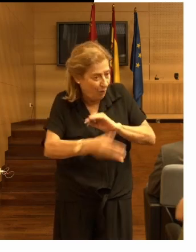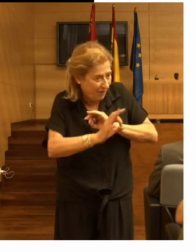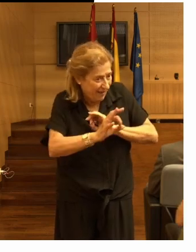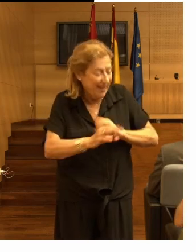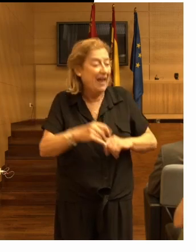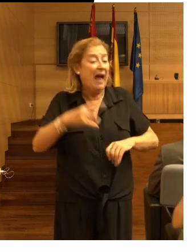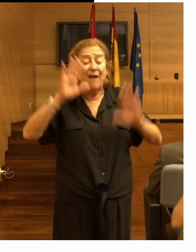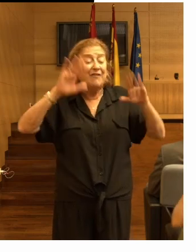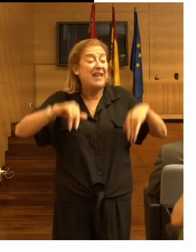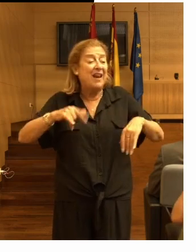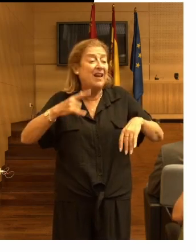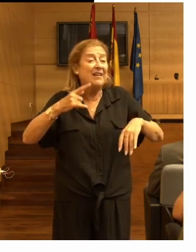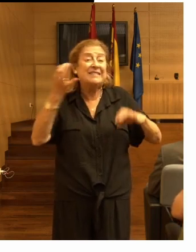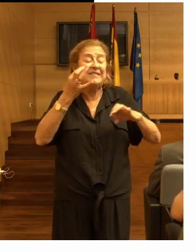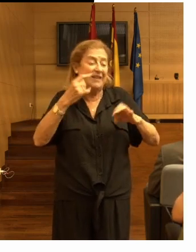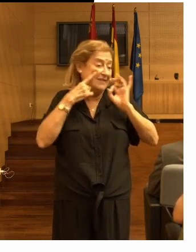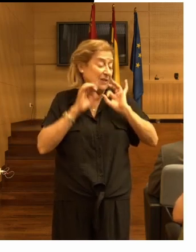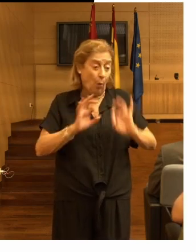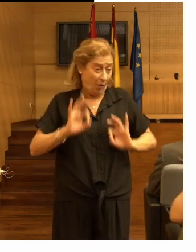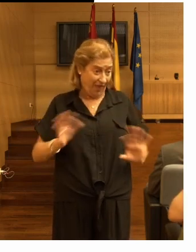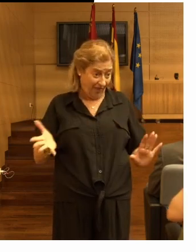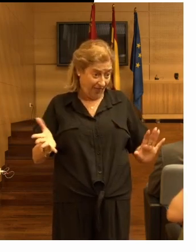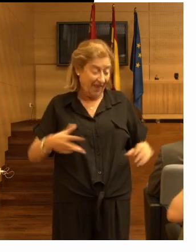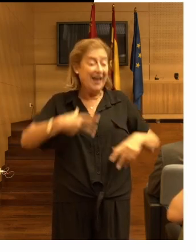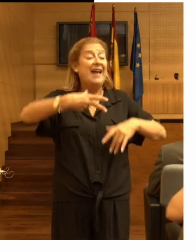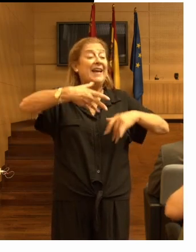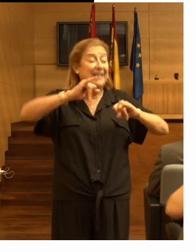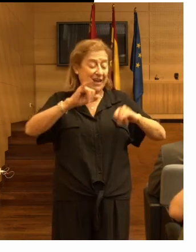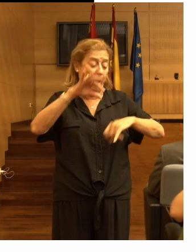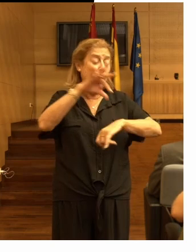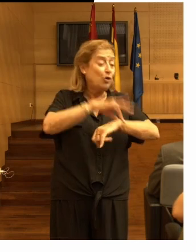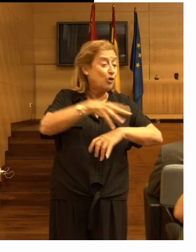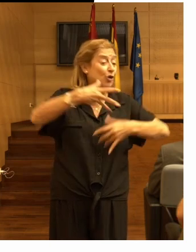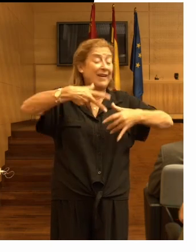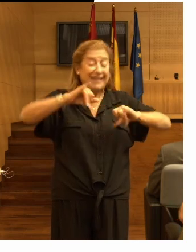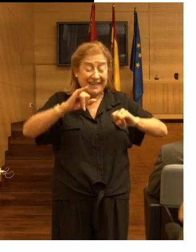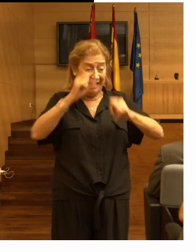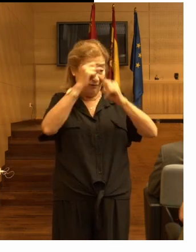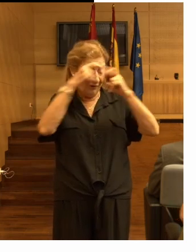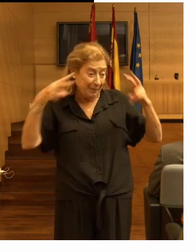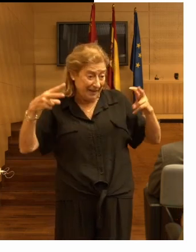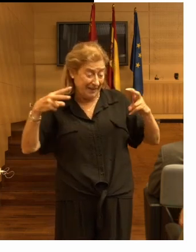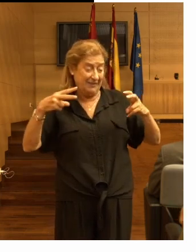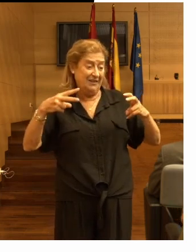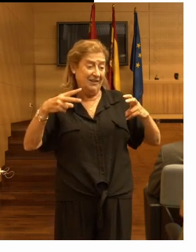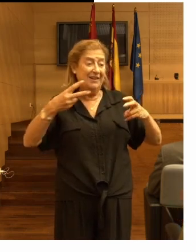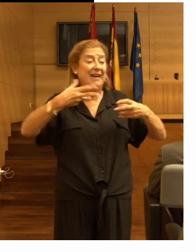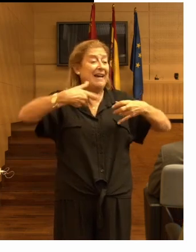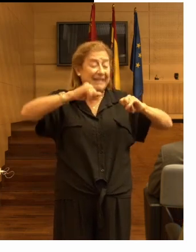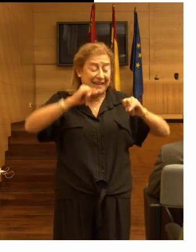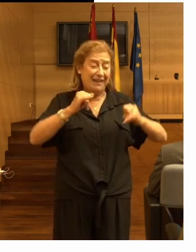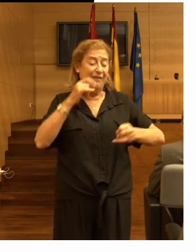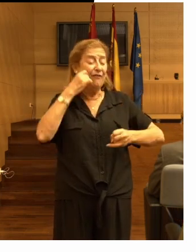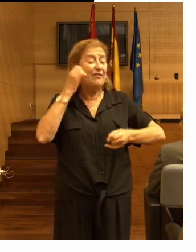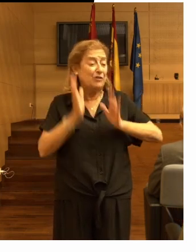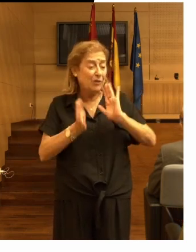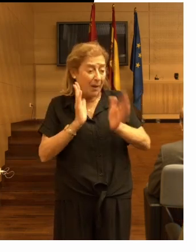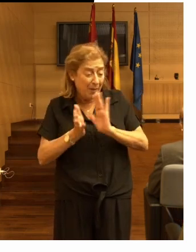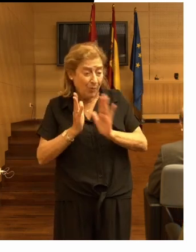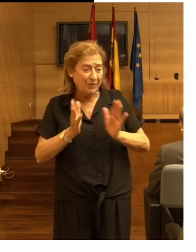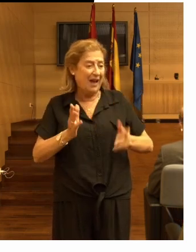seguridad ni los doctores ni las enfermeras ni fisioterapeutas